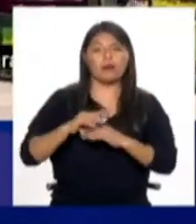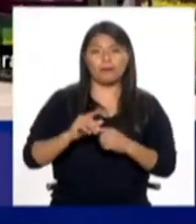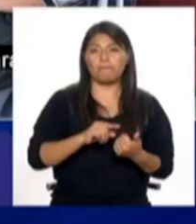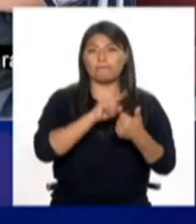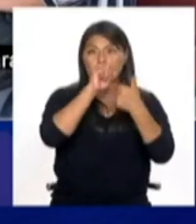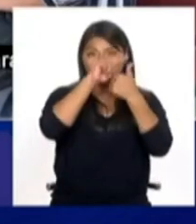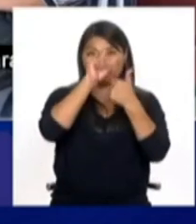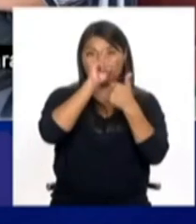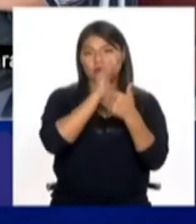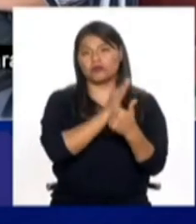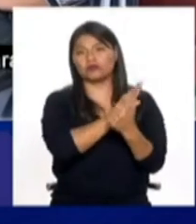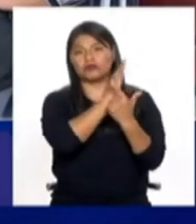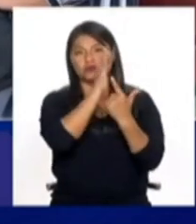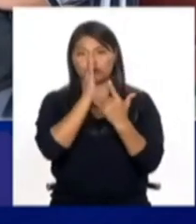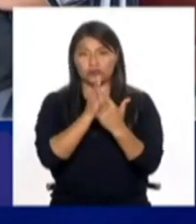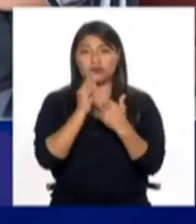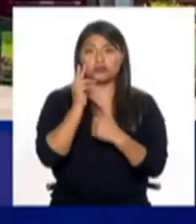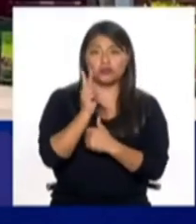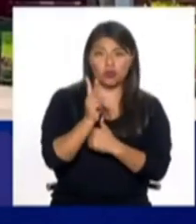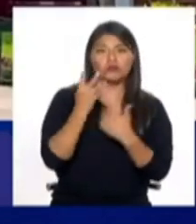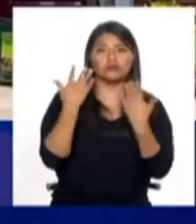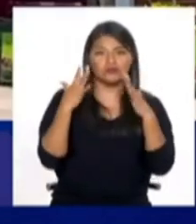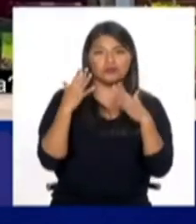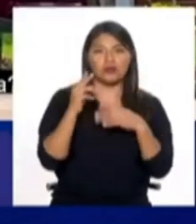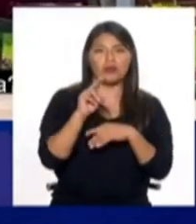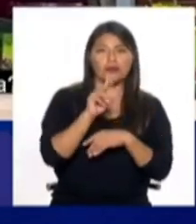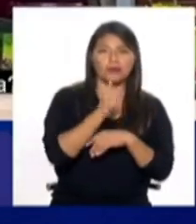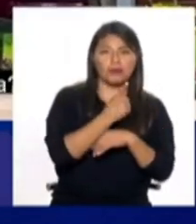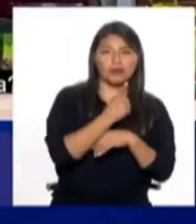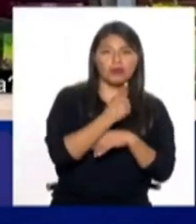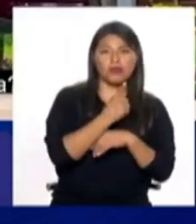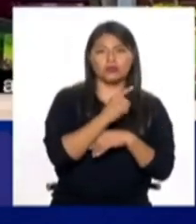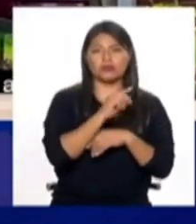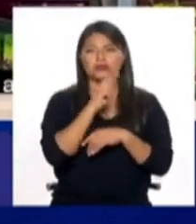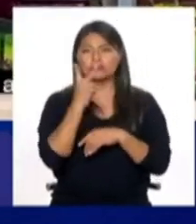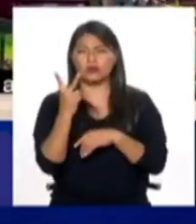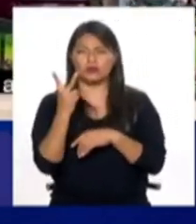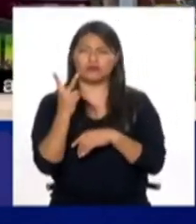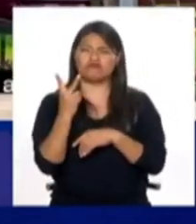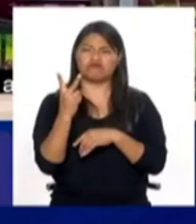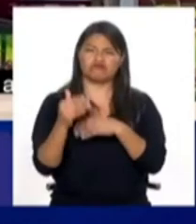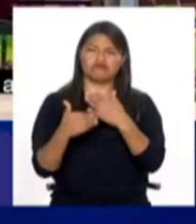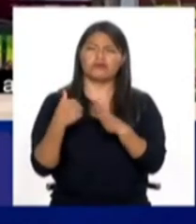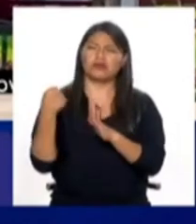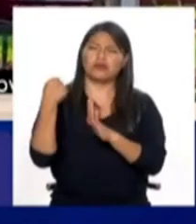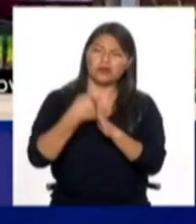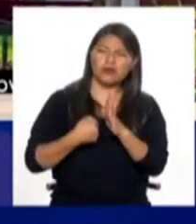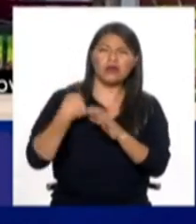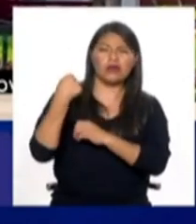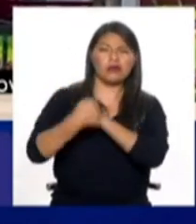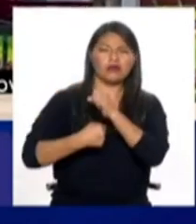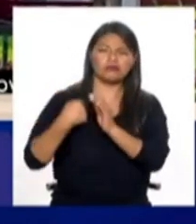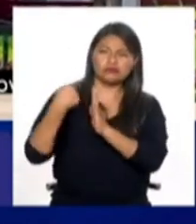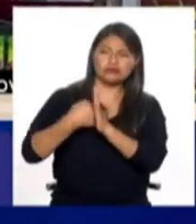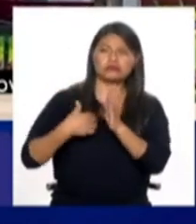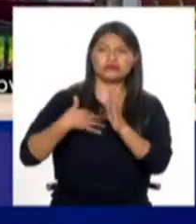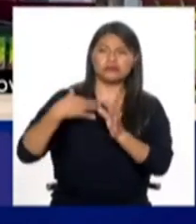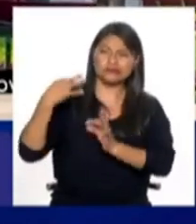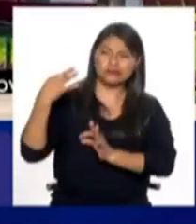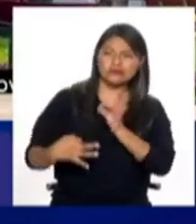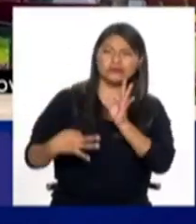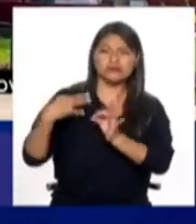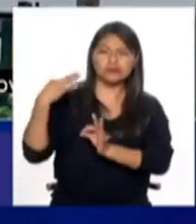desestimó. En primera instancia ganó y en segunda instancia se desestimó. Años peleando por tener justicia